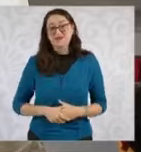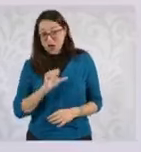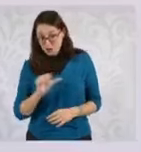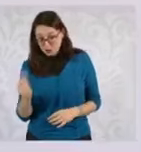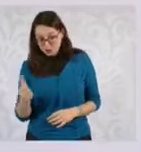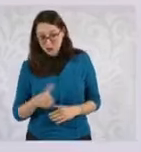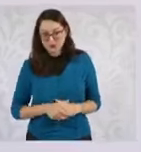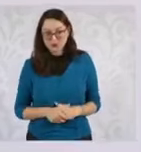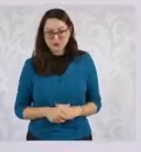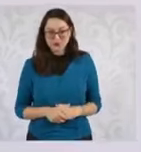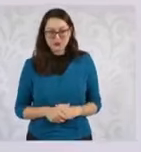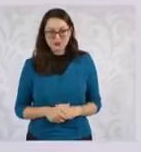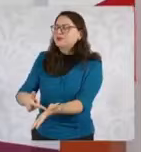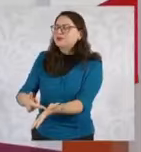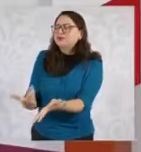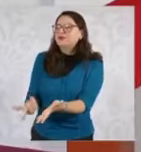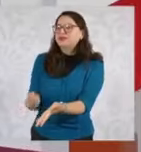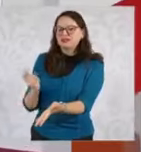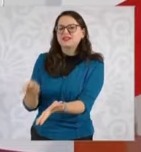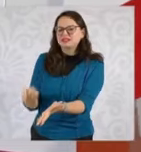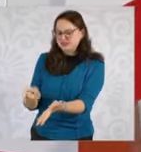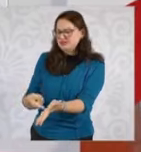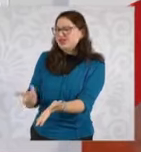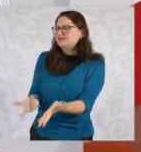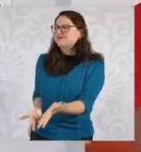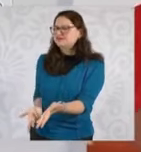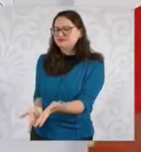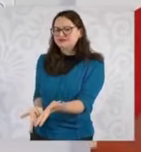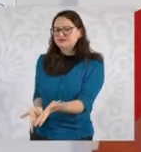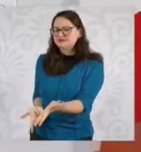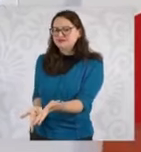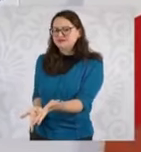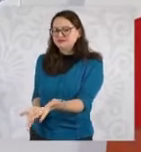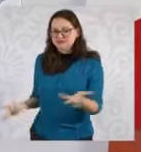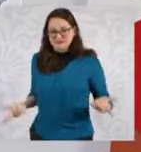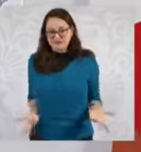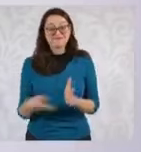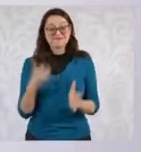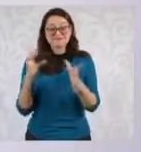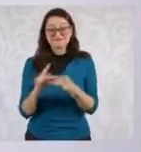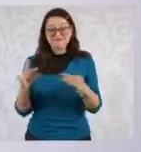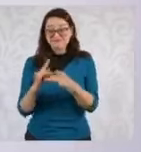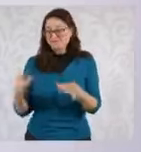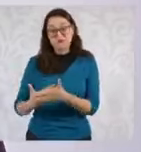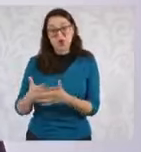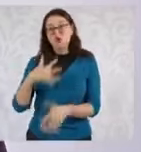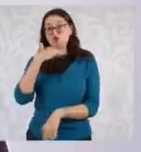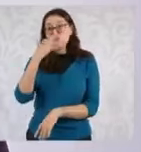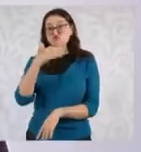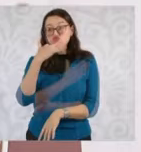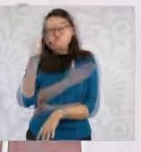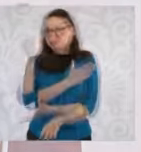Y hay otro. O sea, ¿por qué nos explica esto? Porque nosotros hemos hablado de un régimen de corrupción y de privilegios que terminó